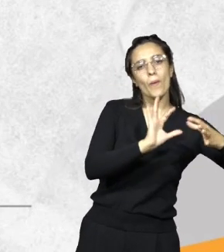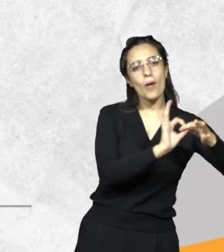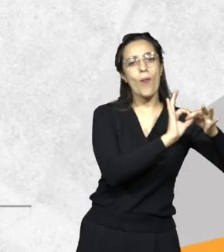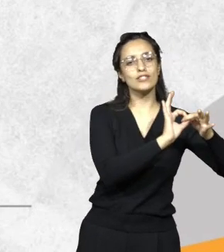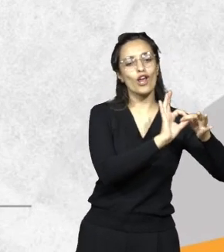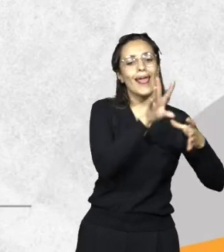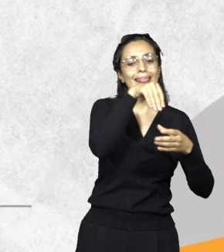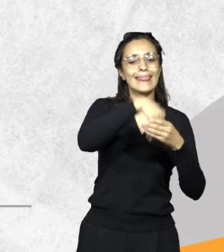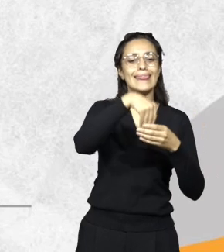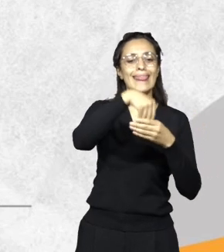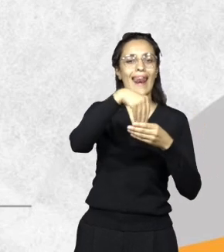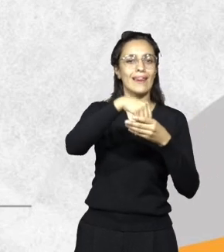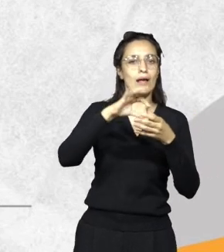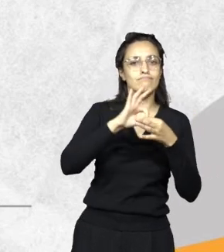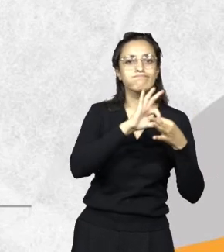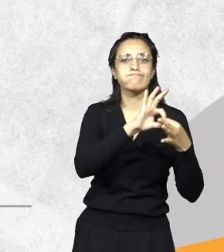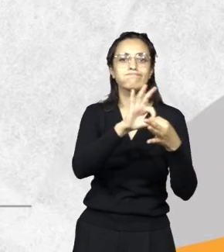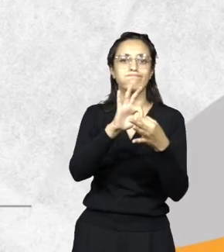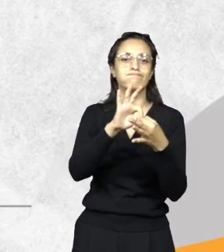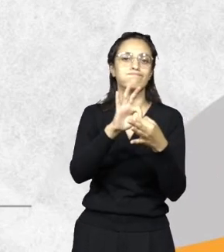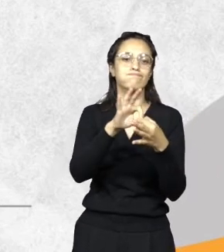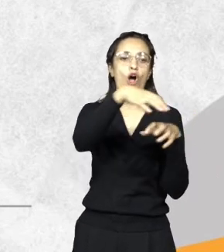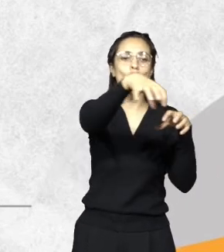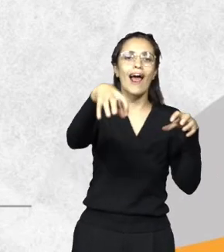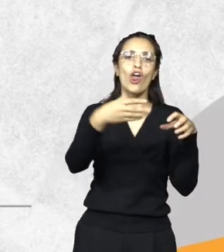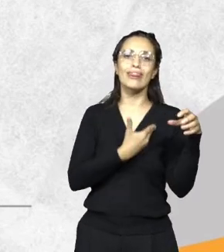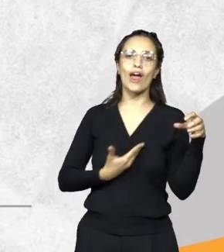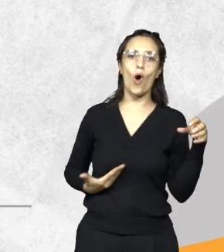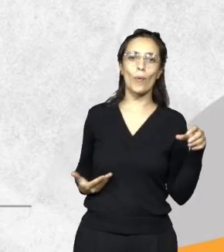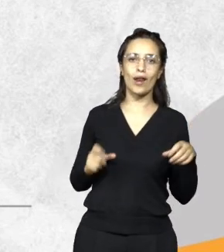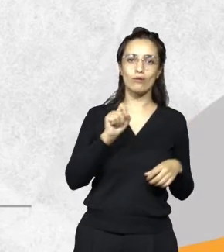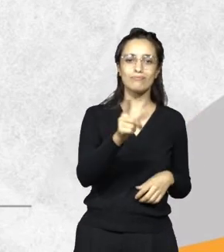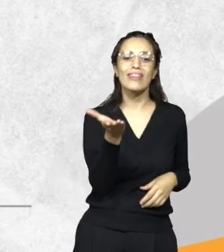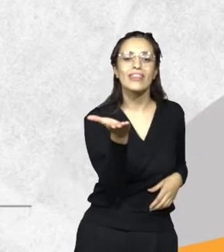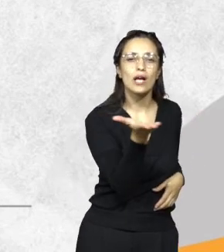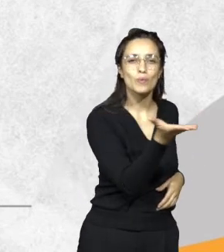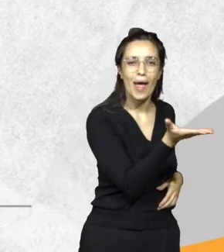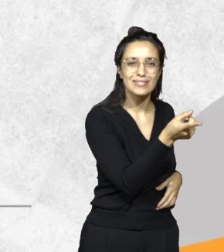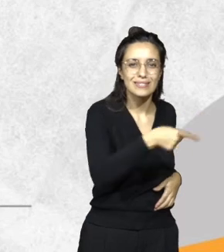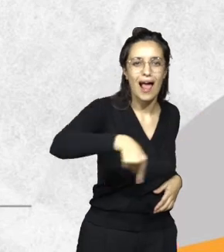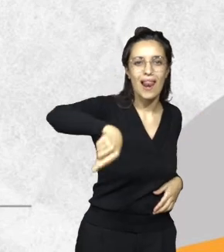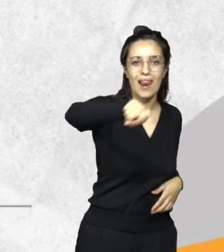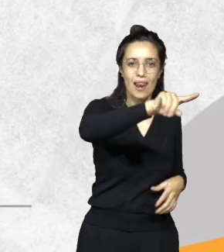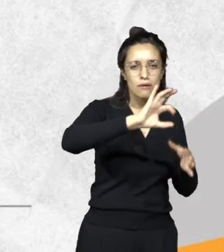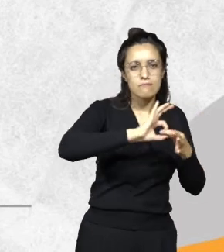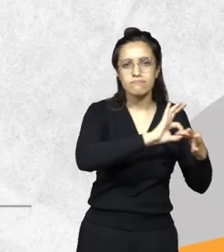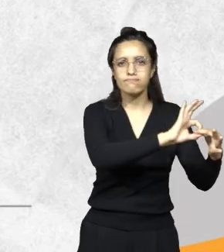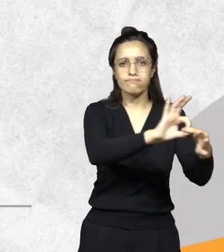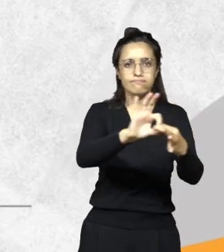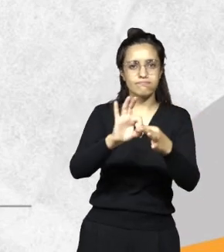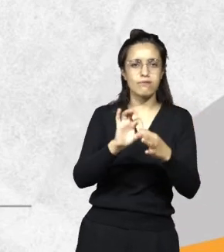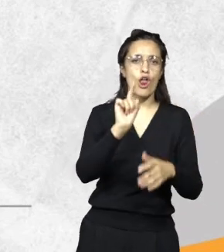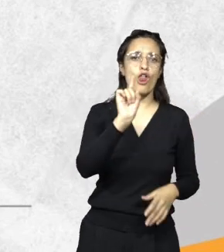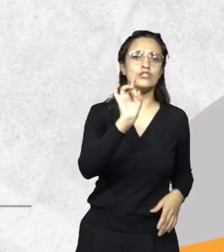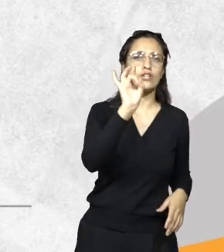interna entre órganos de gobierno, una vinculación transversal, que no es solamente con instituciones que